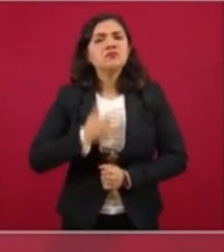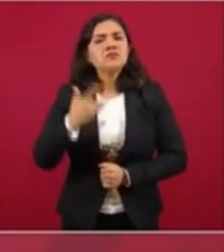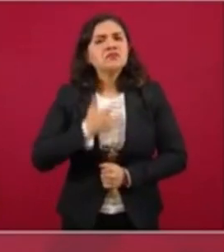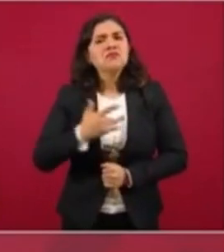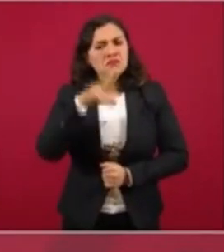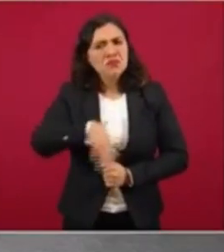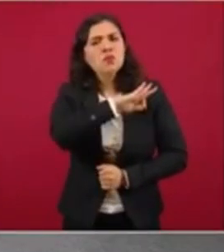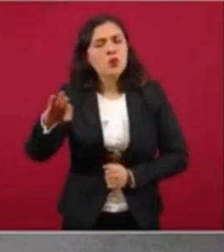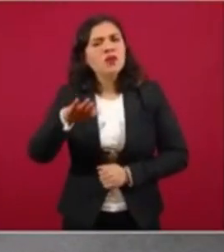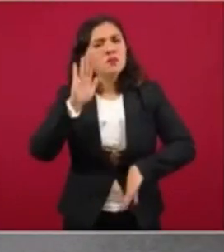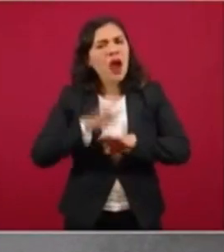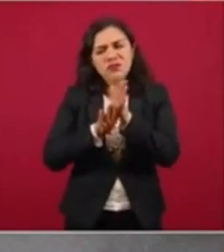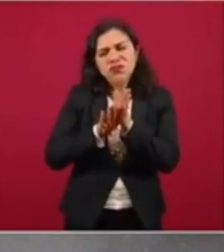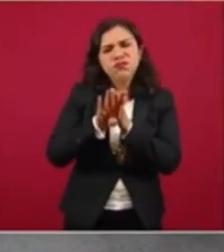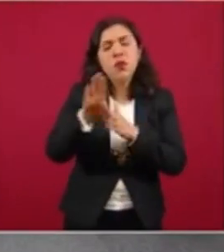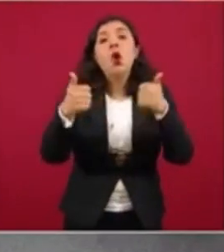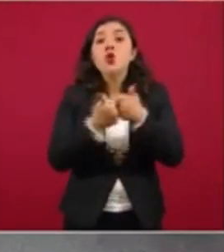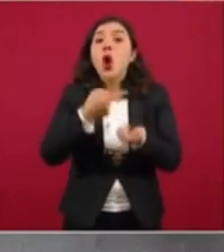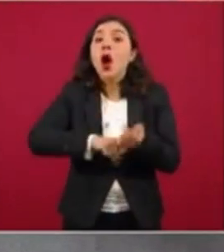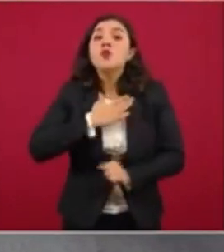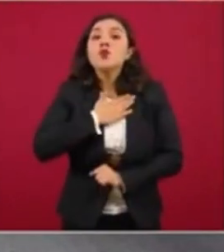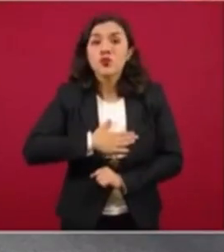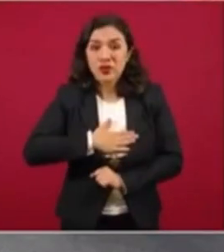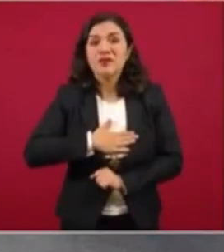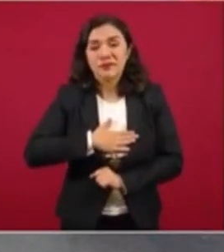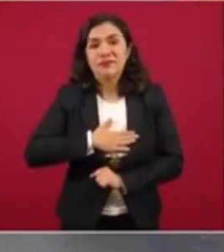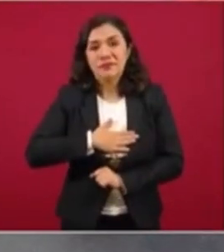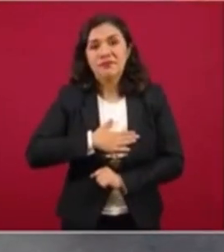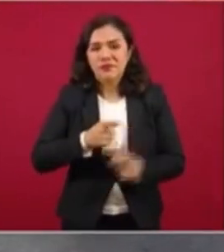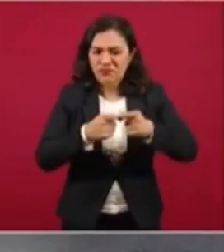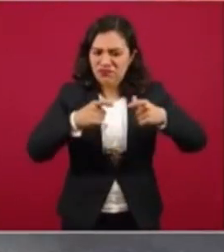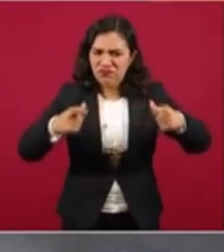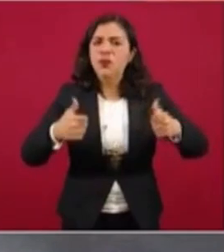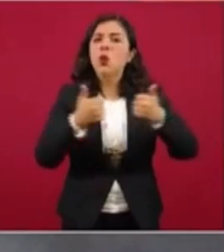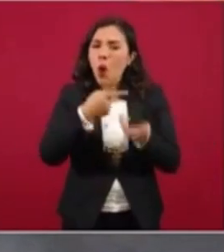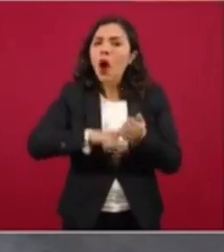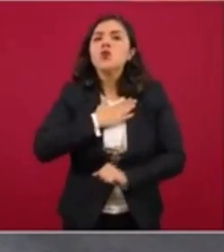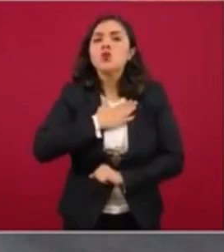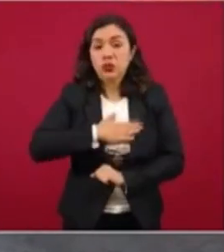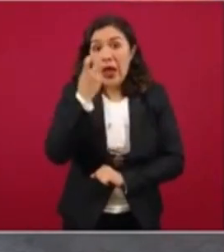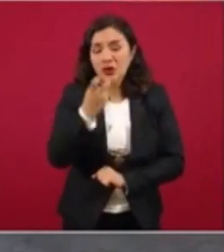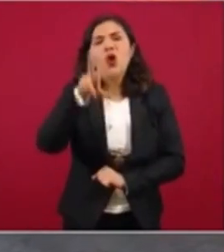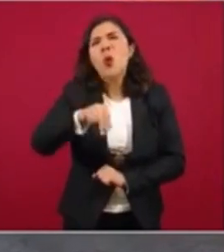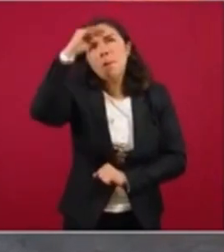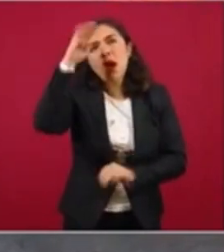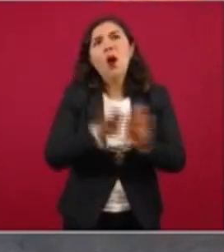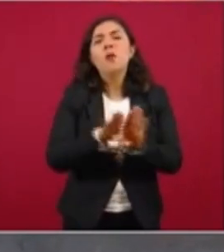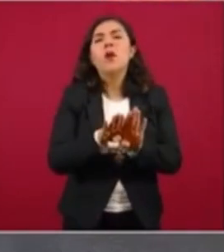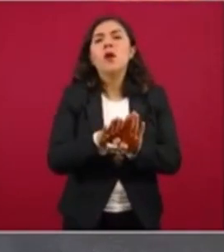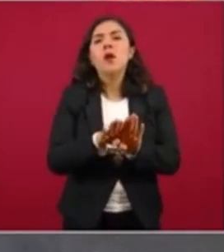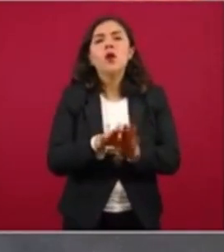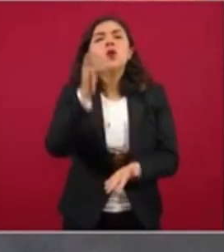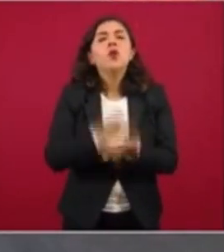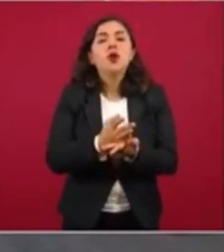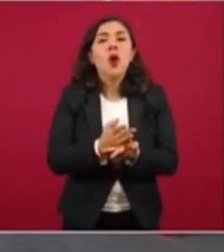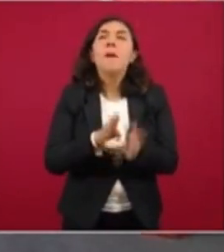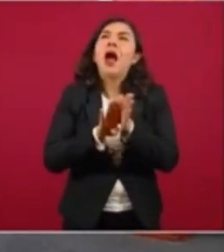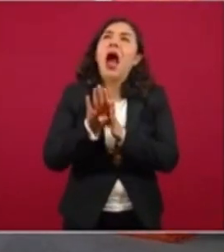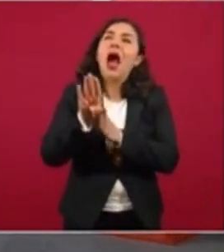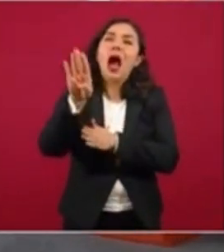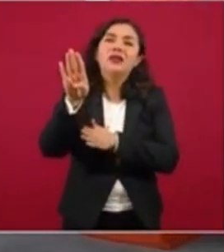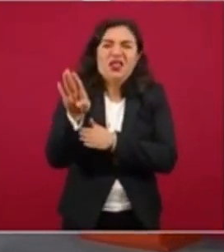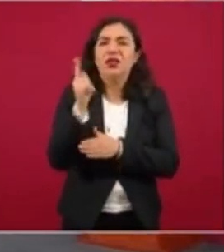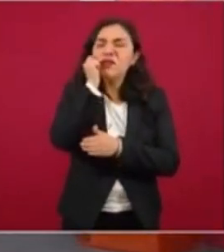posibilidades de progresar con justicia, progreso con justicia. No se trata de solo crecer,